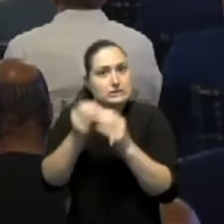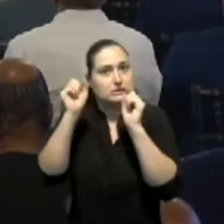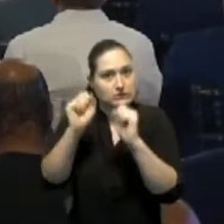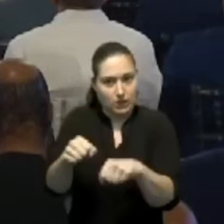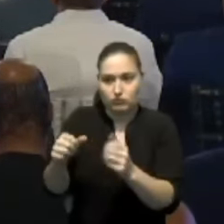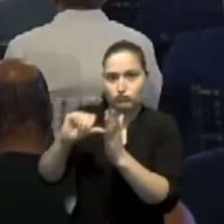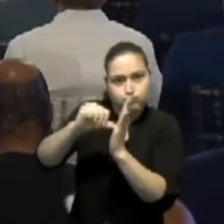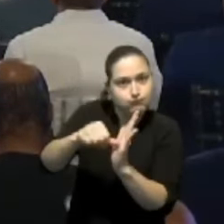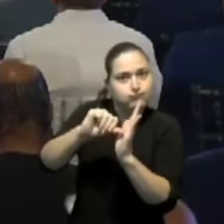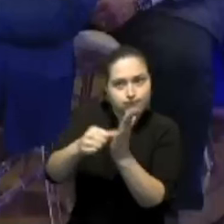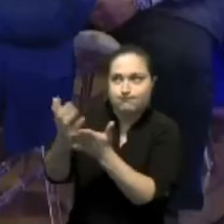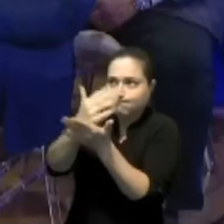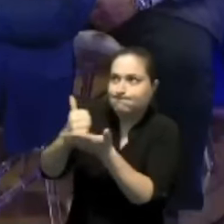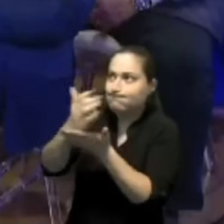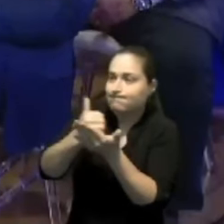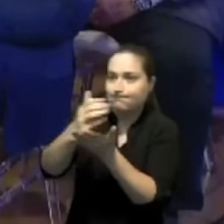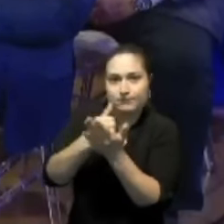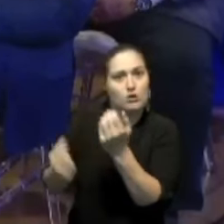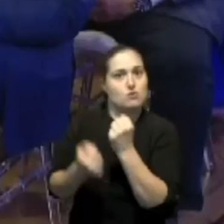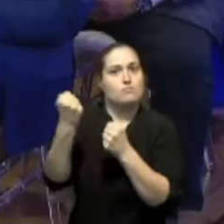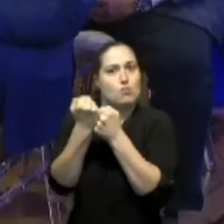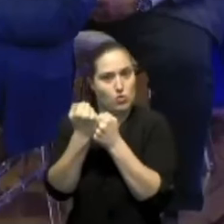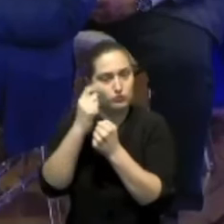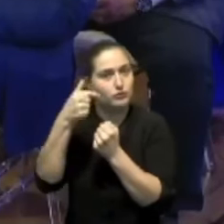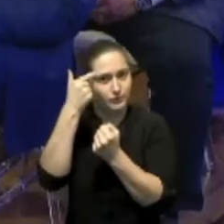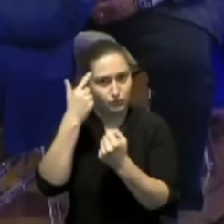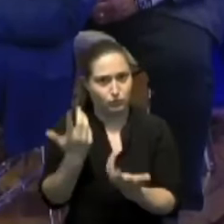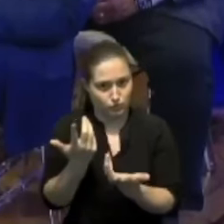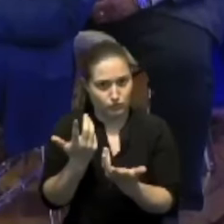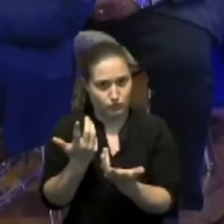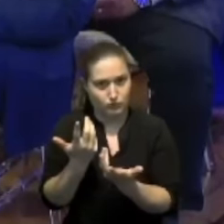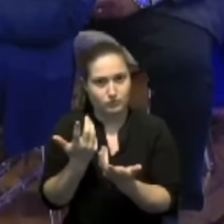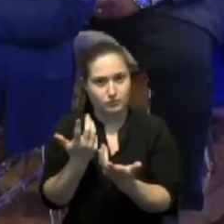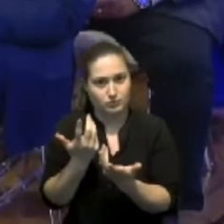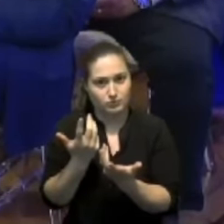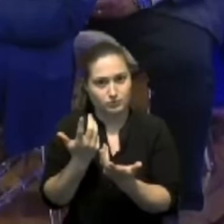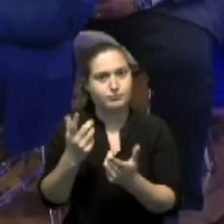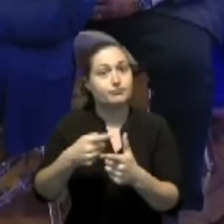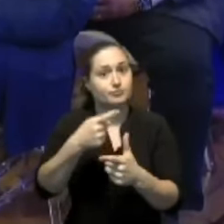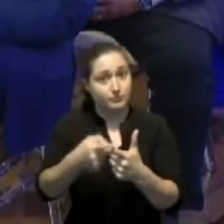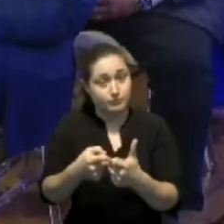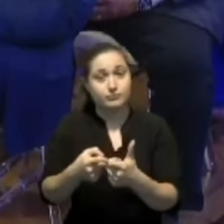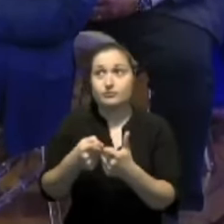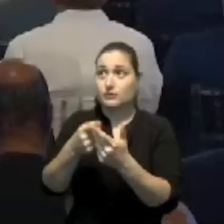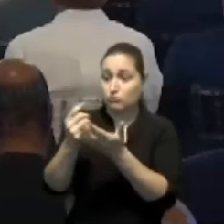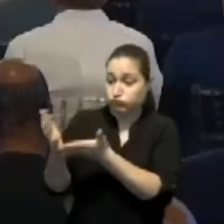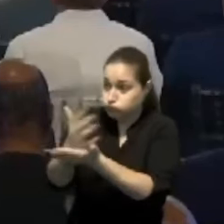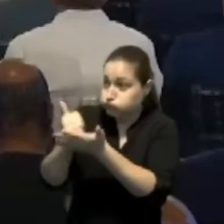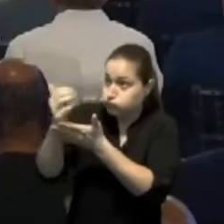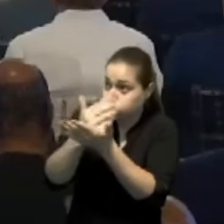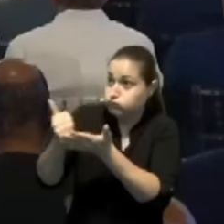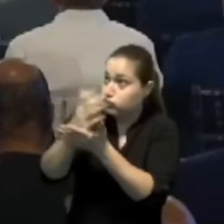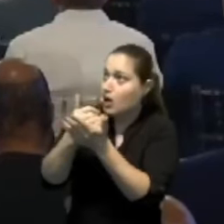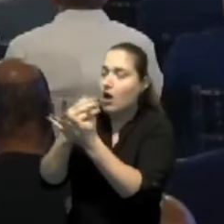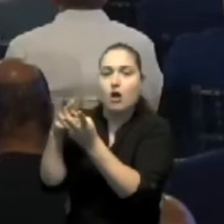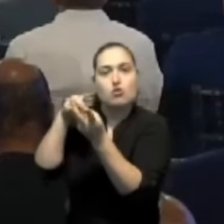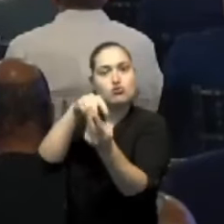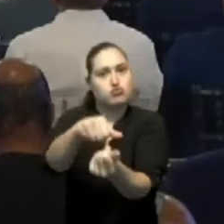y por eso mitigaremos los efectos que puedan tener las medidas sobre la población vulnerable.